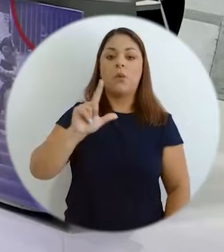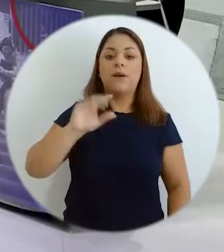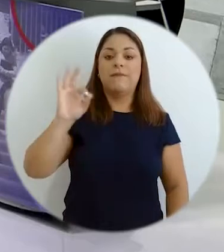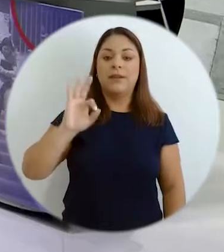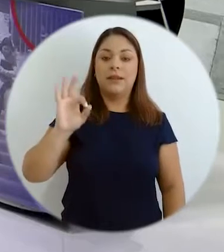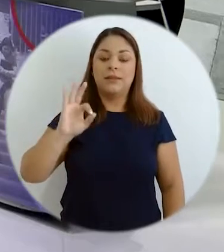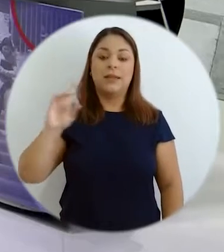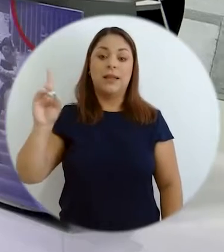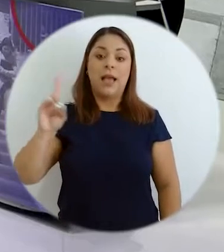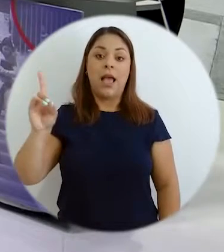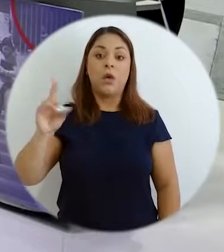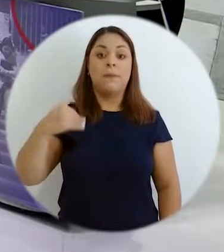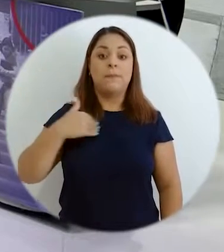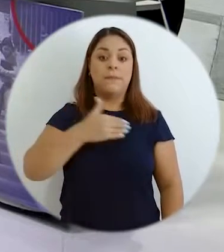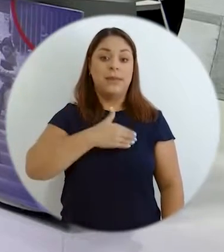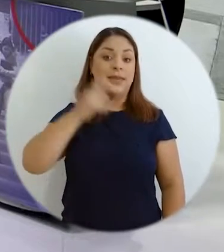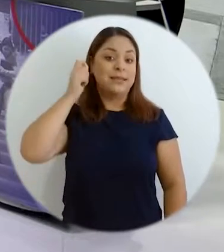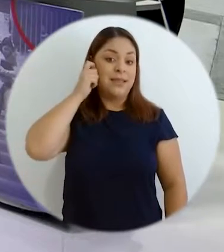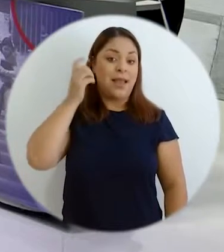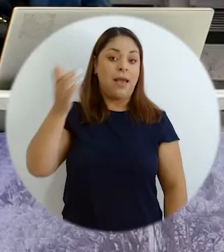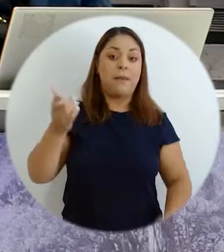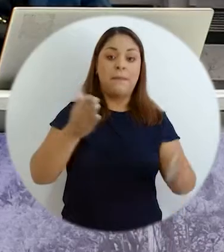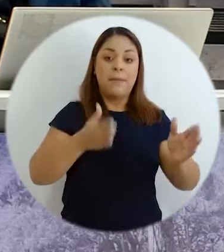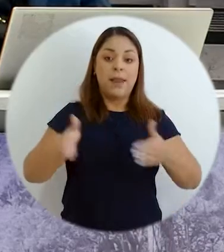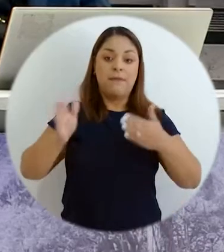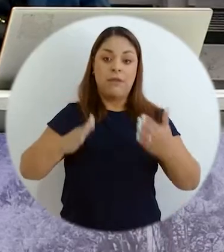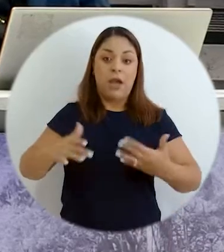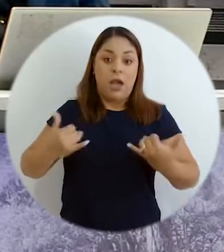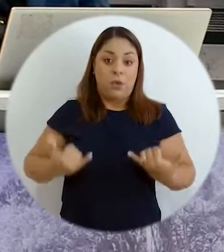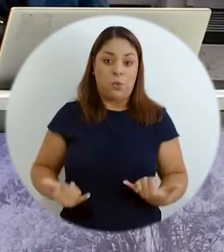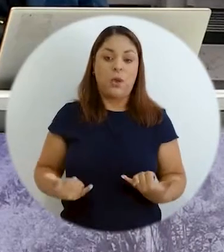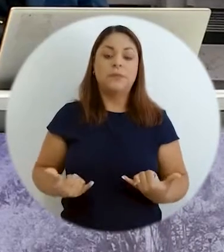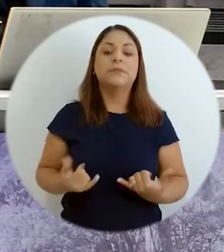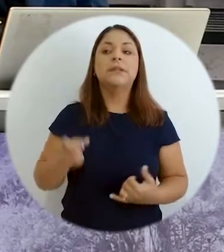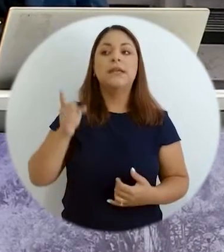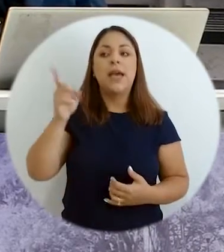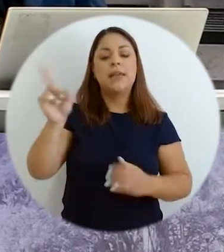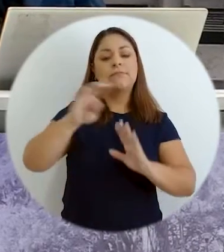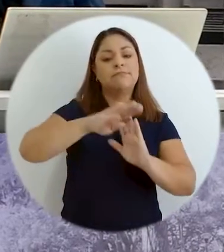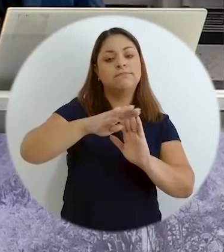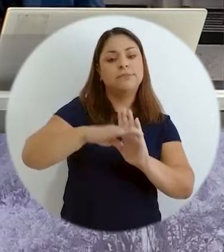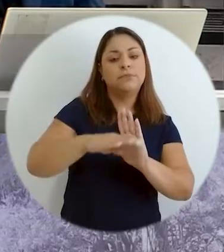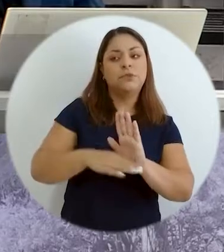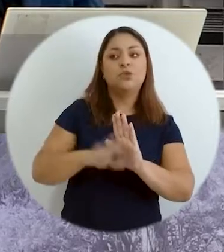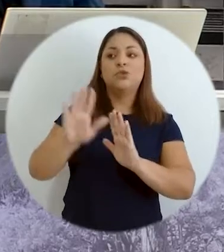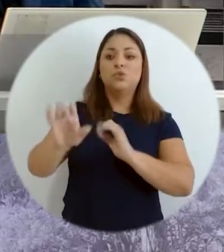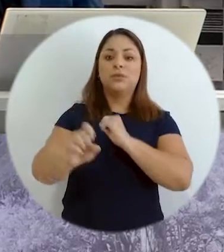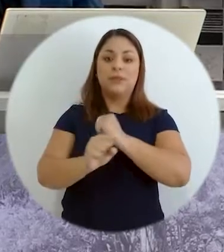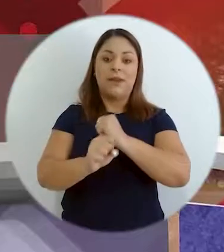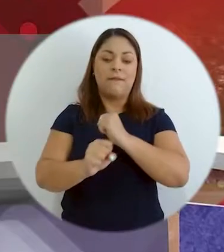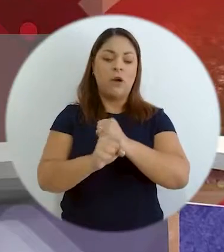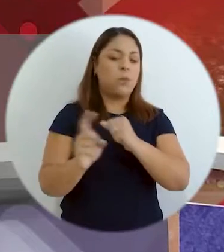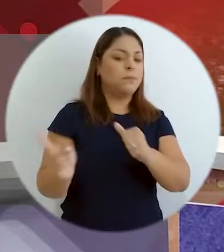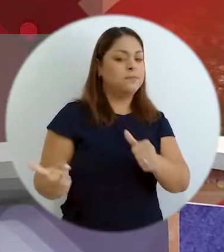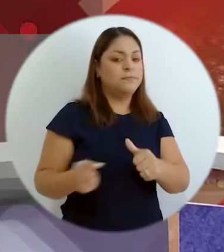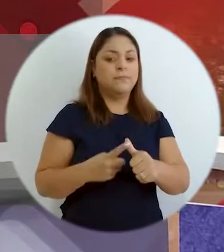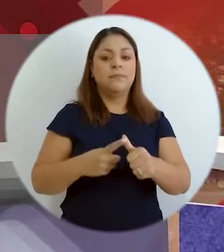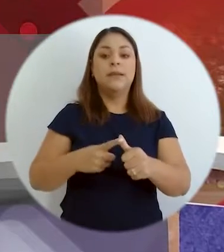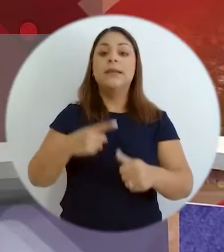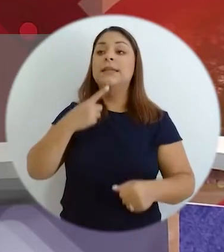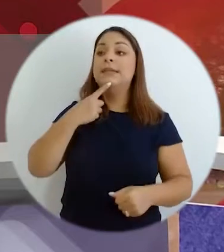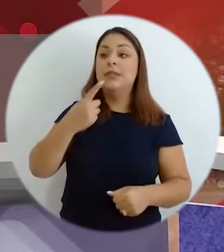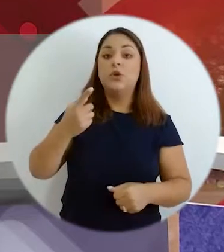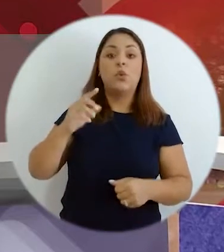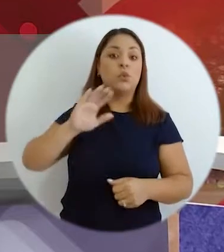ministra de Planificación del actual gobierno, quien enumeró a una mirada las líneas de trabajo prioritarias y dejó claro que